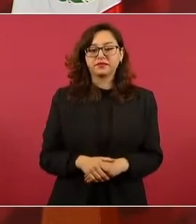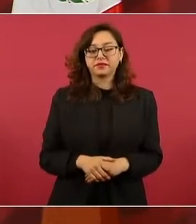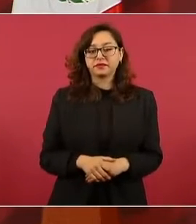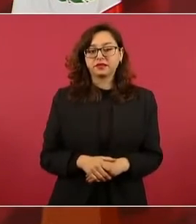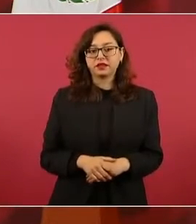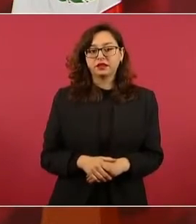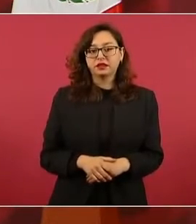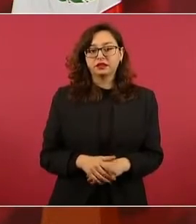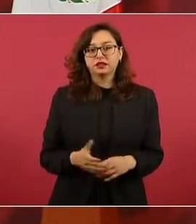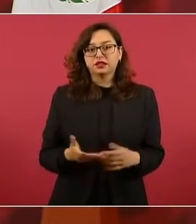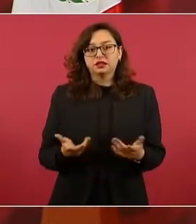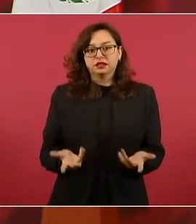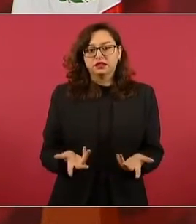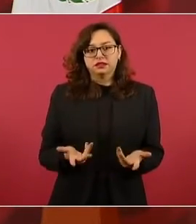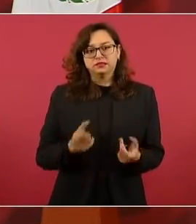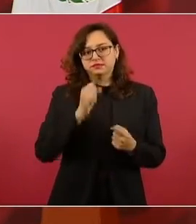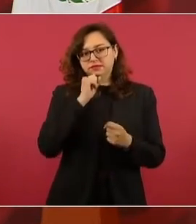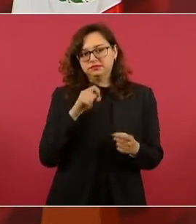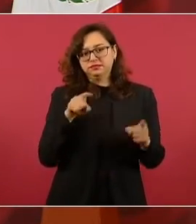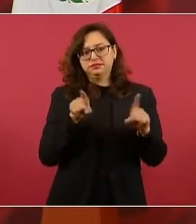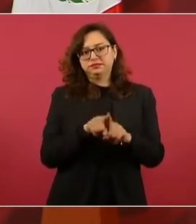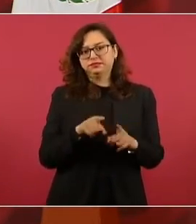Vargas Llosa.